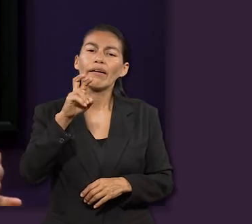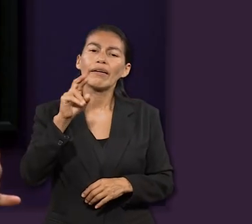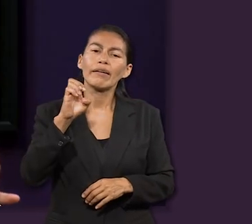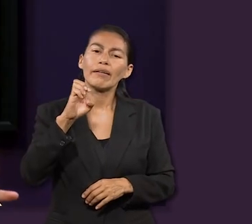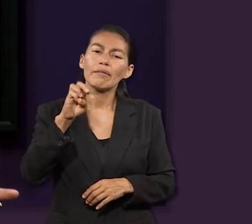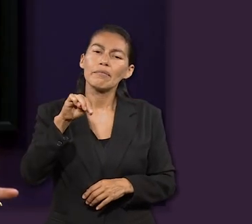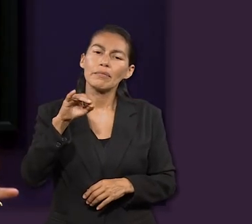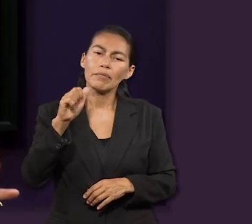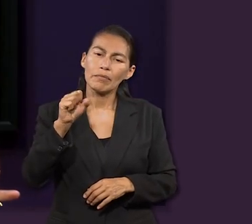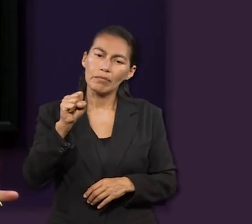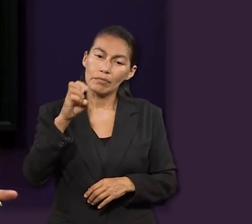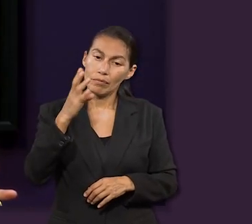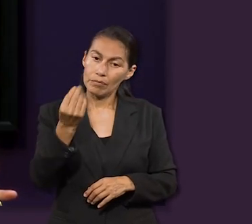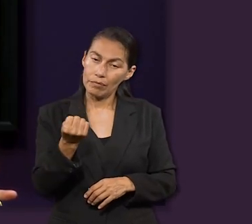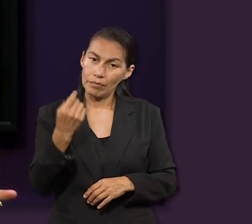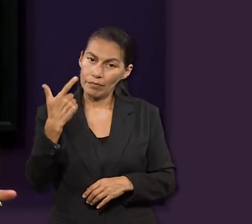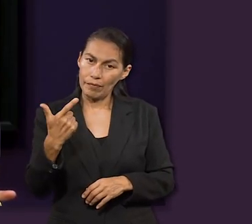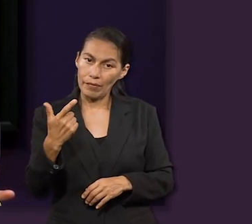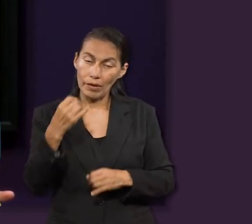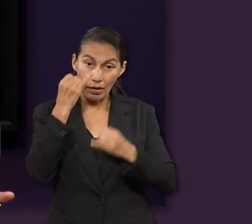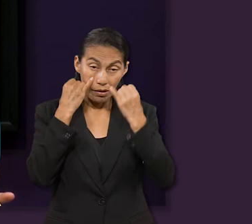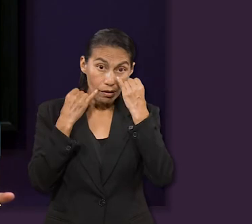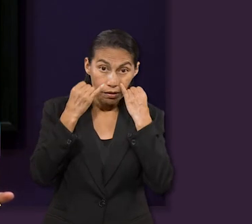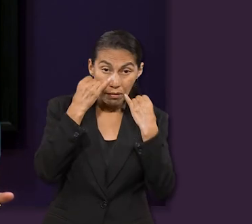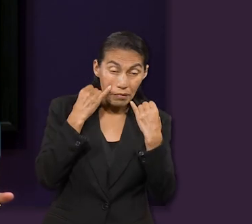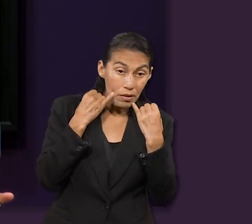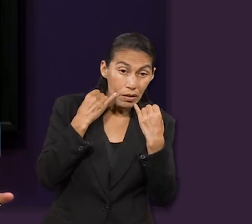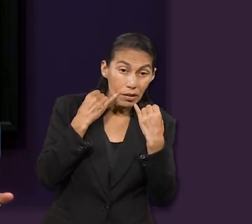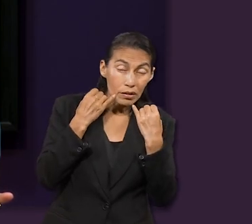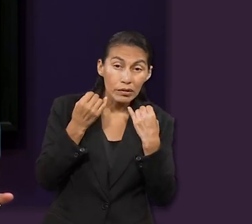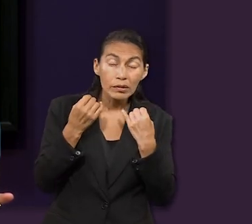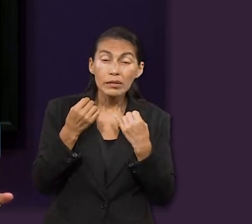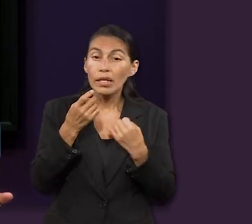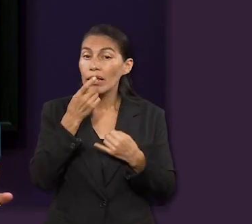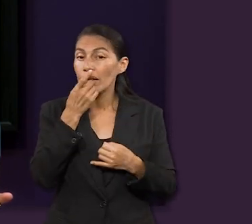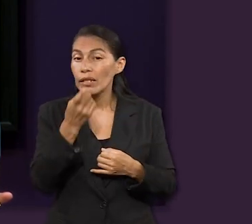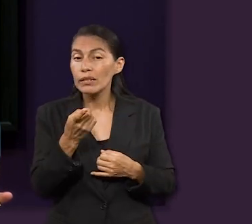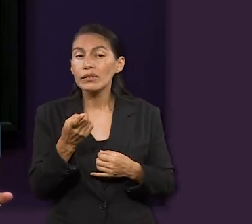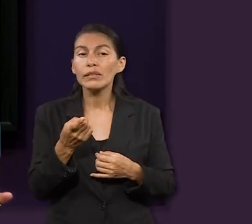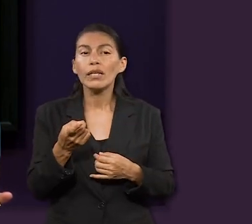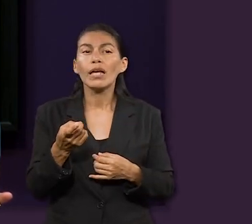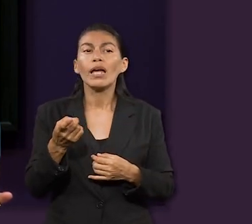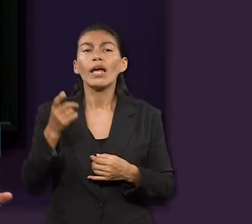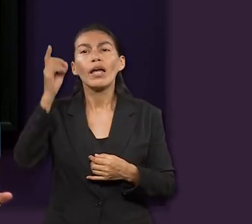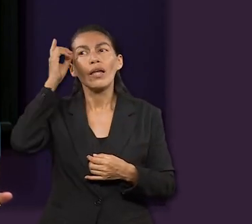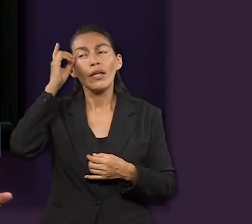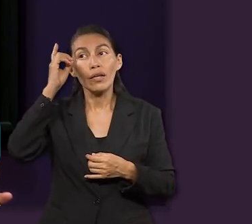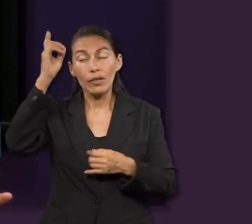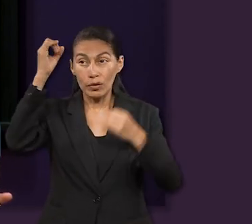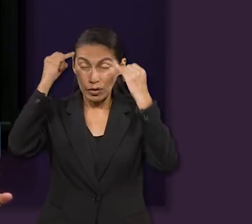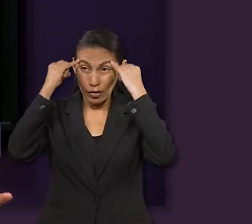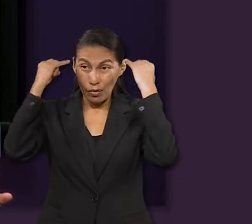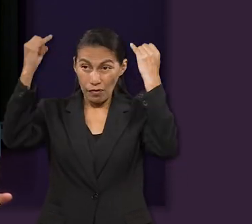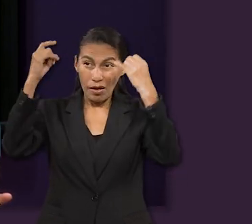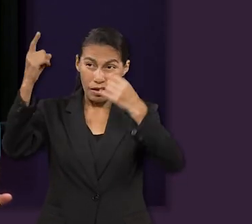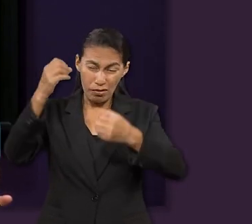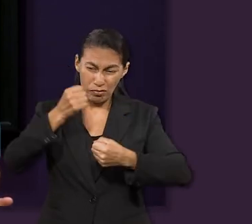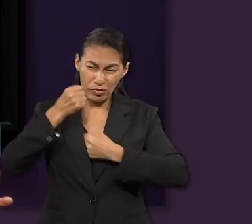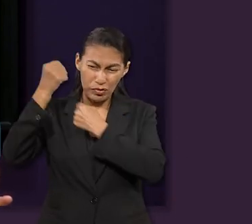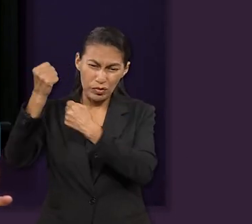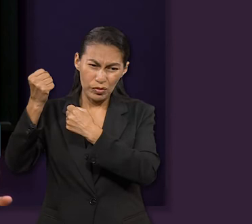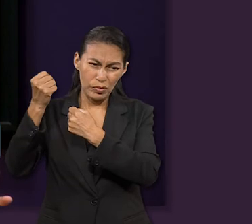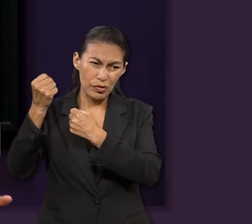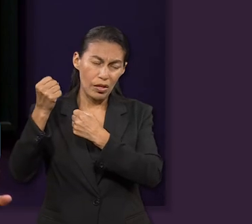7, dice, Por tanto, así ha dicho Jehová de los ejércitos. He aquí que yo los refinaré y los